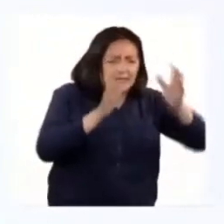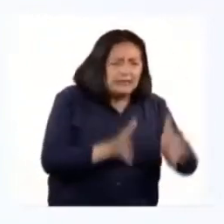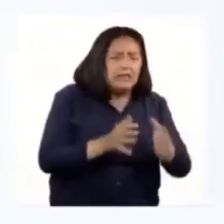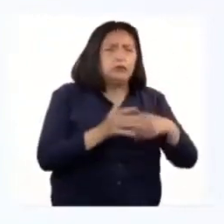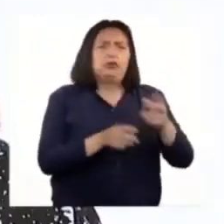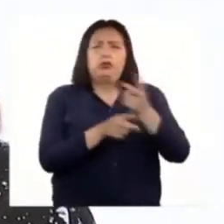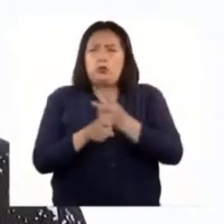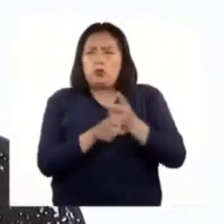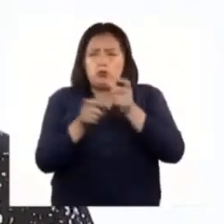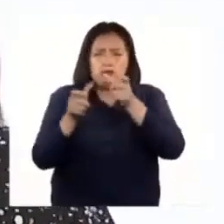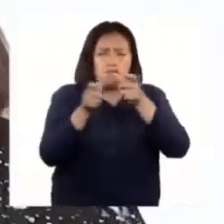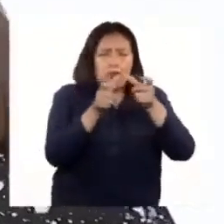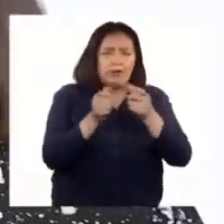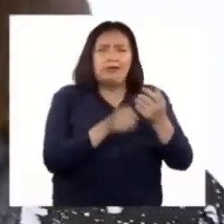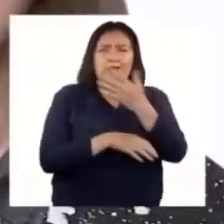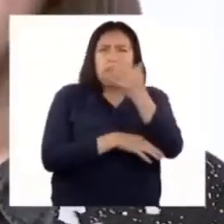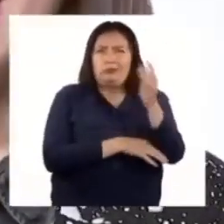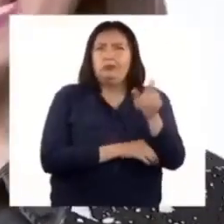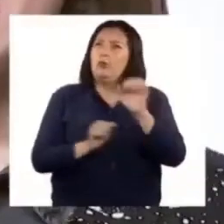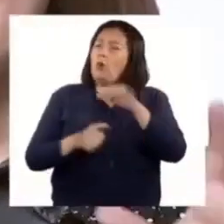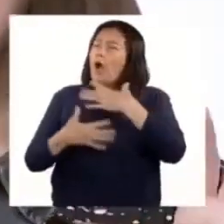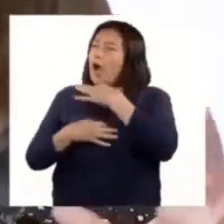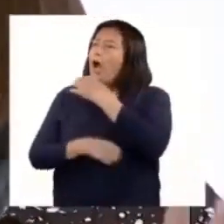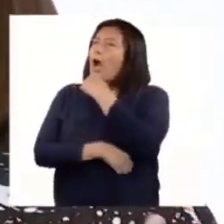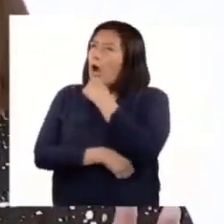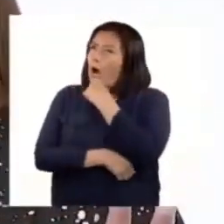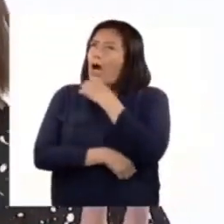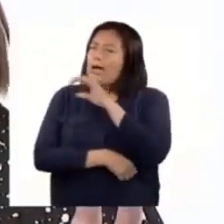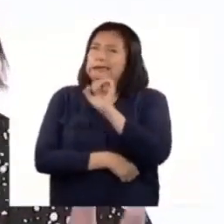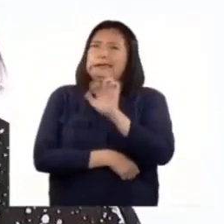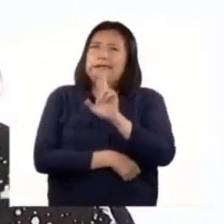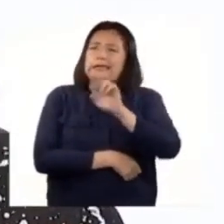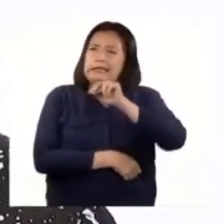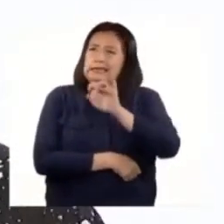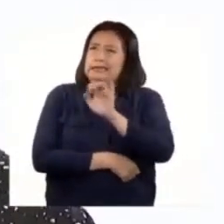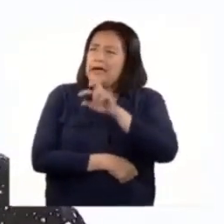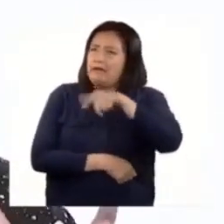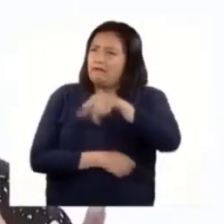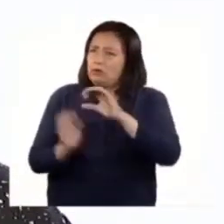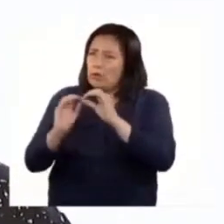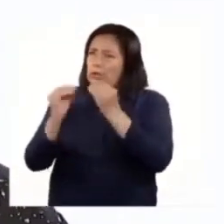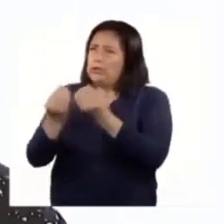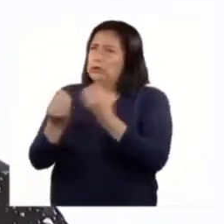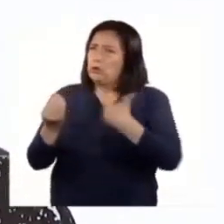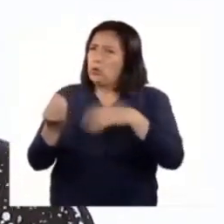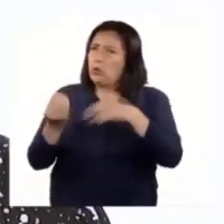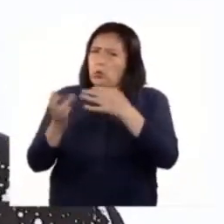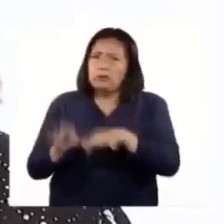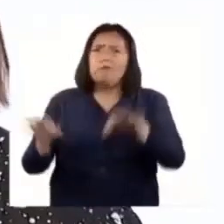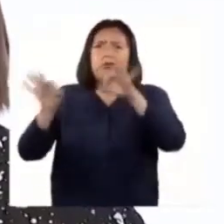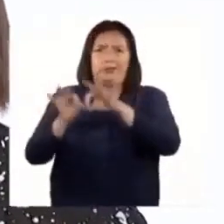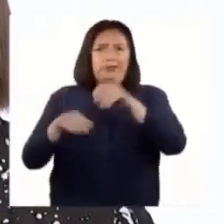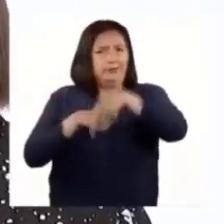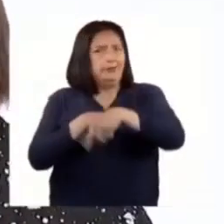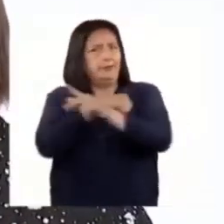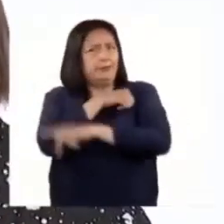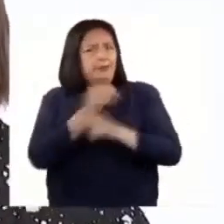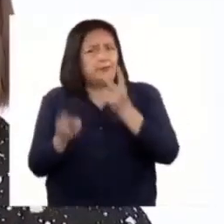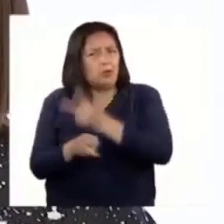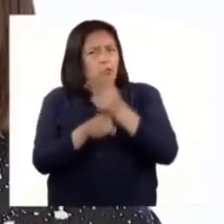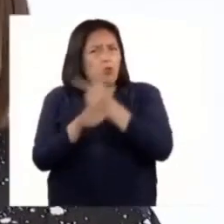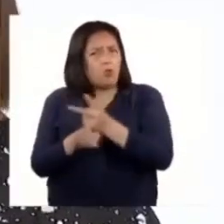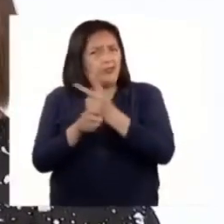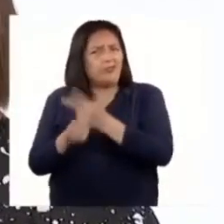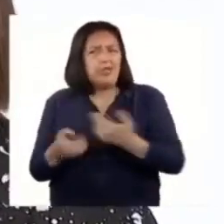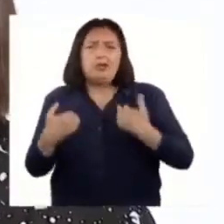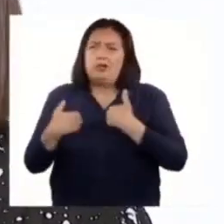y guardapartes. ¡Qué interesante! El CERNAM, entonces, es el organismo más importante en nuestro país para cuidar a las especies